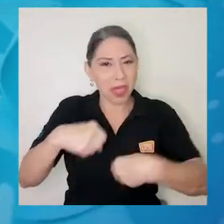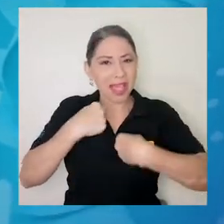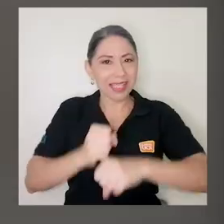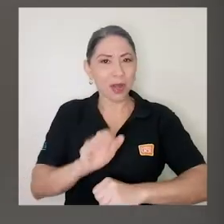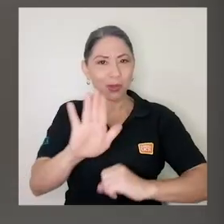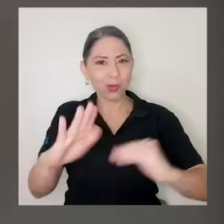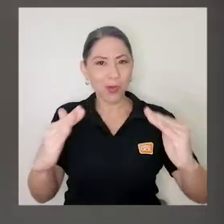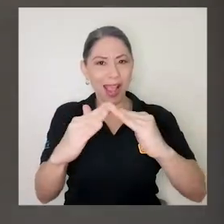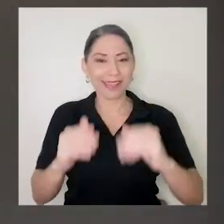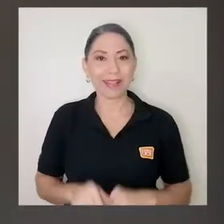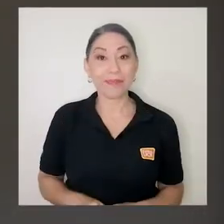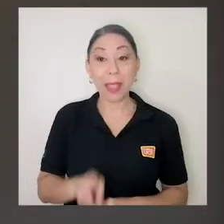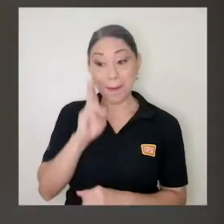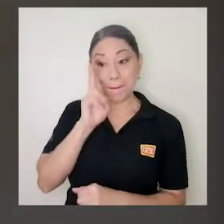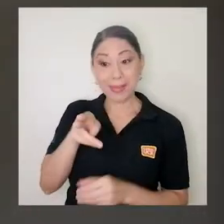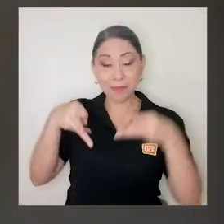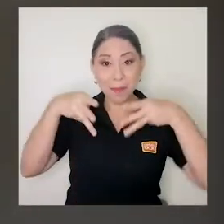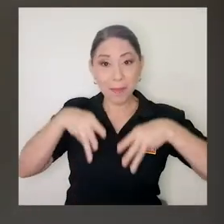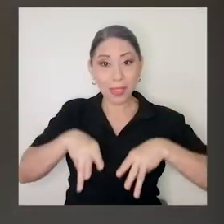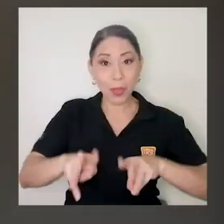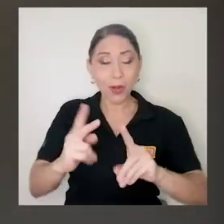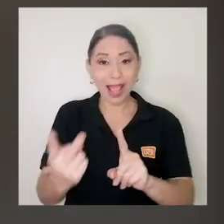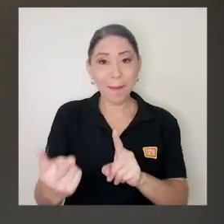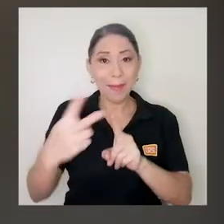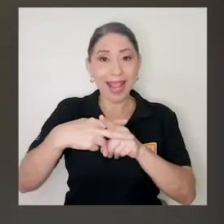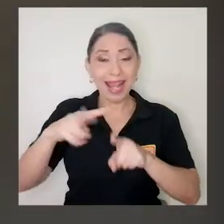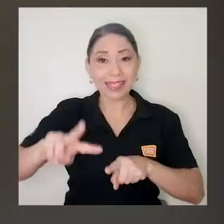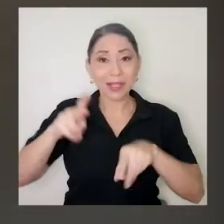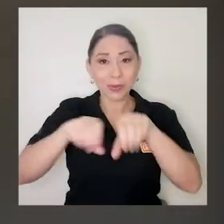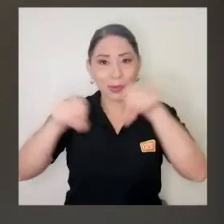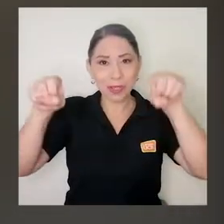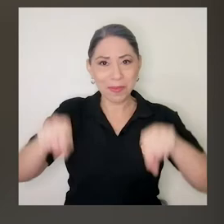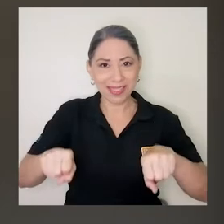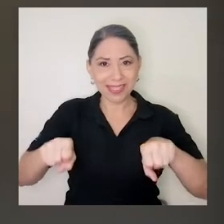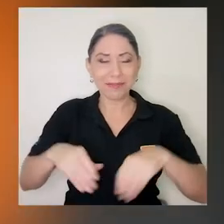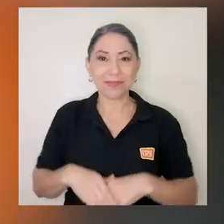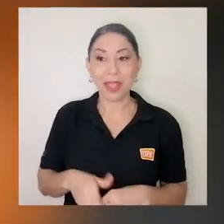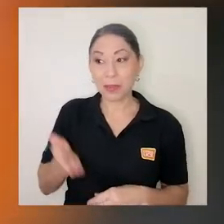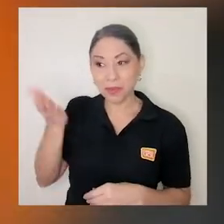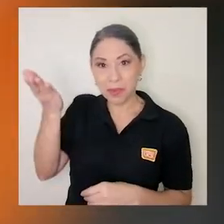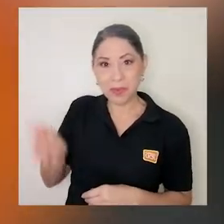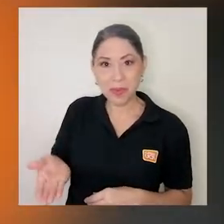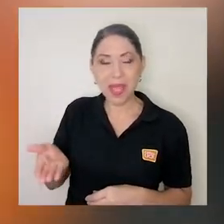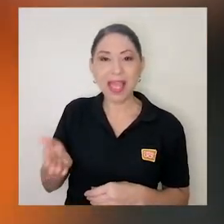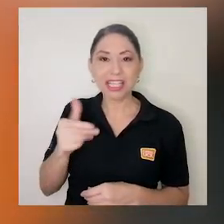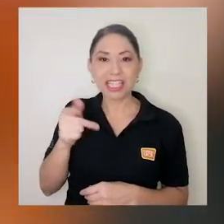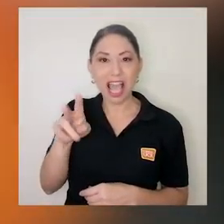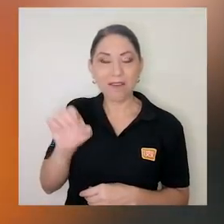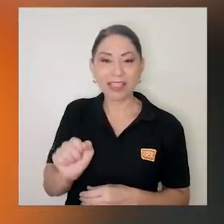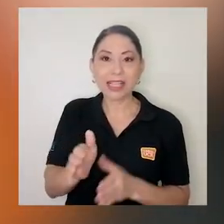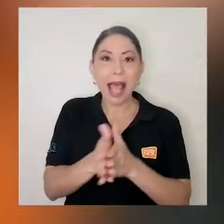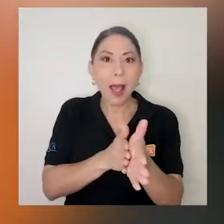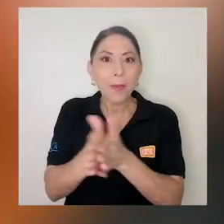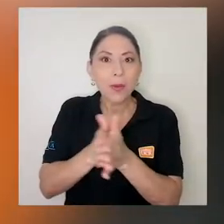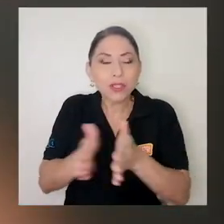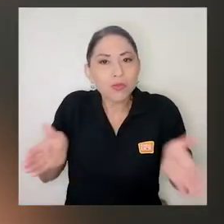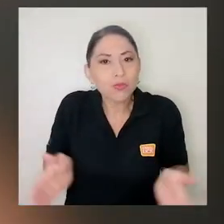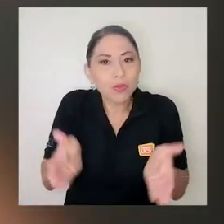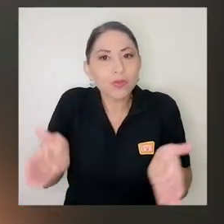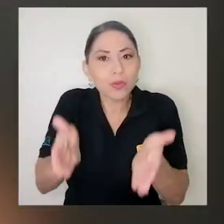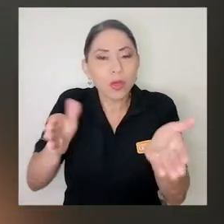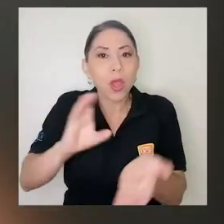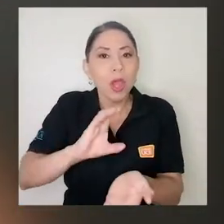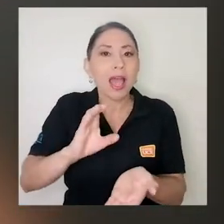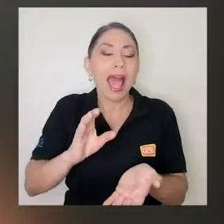Esta misma metodología se aplicará durante el segundo semestre. Chávez aprovechó para instar a aquellos docentes de